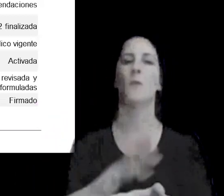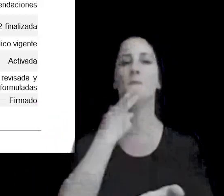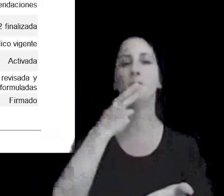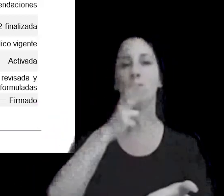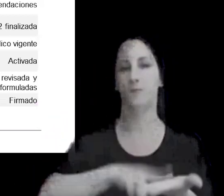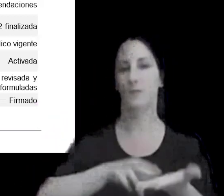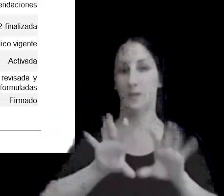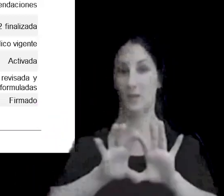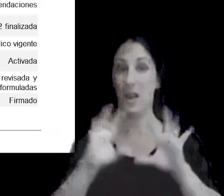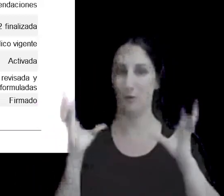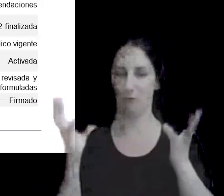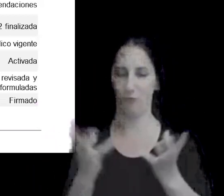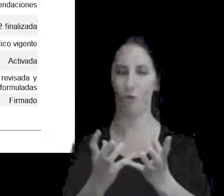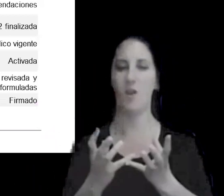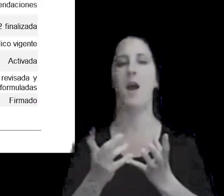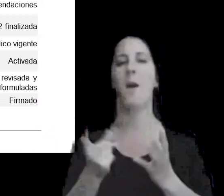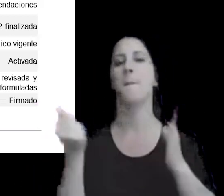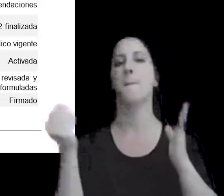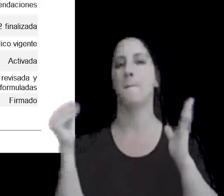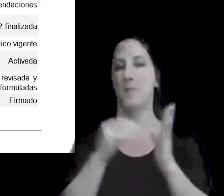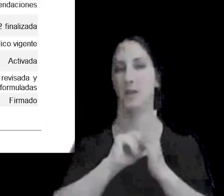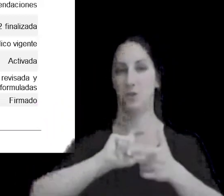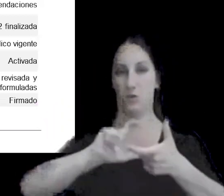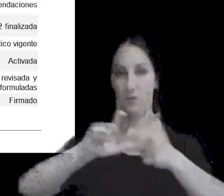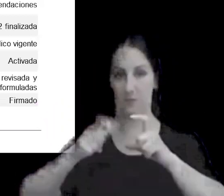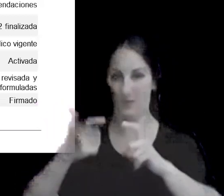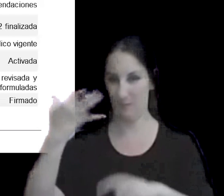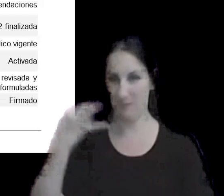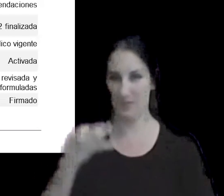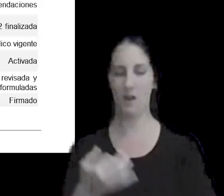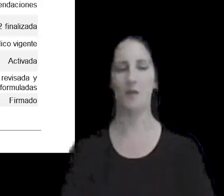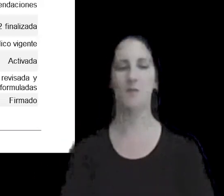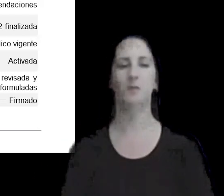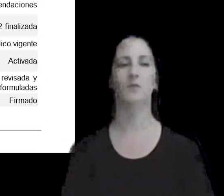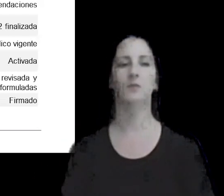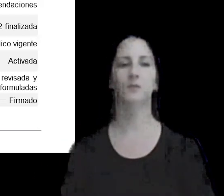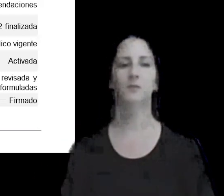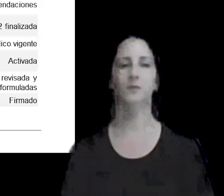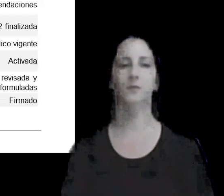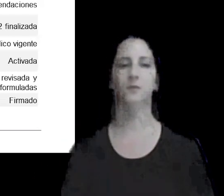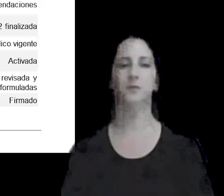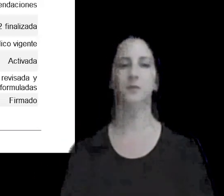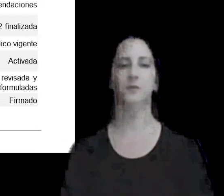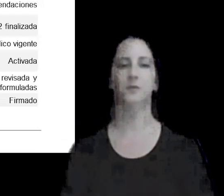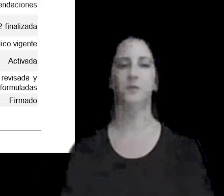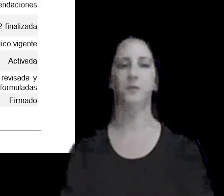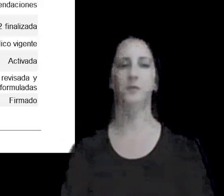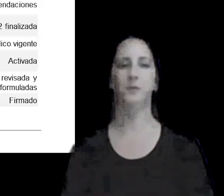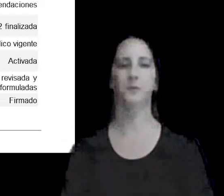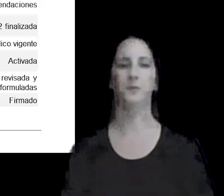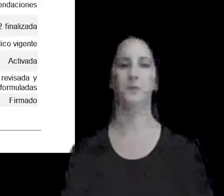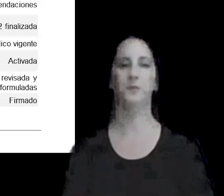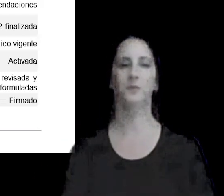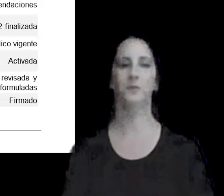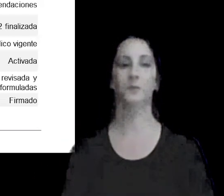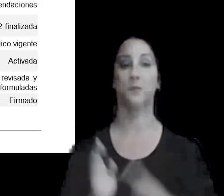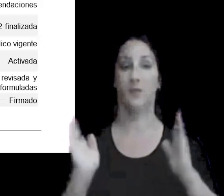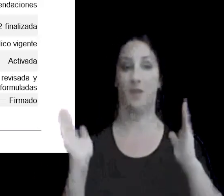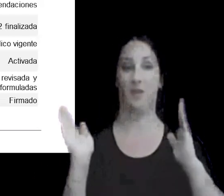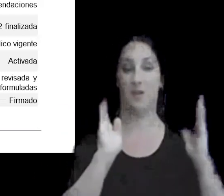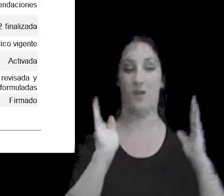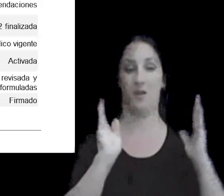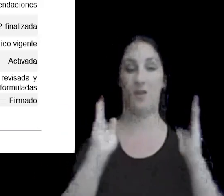internacional y de precio de transferencia en específico la tabla a la derecha